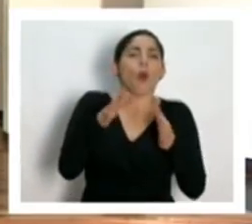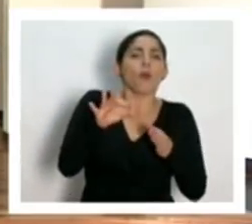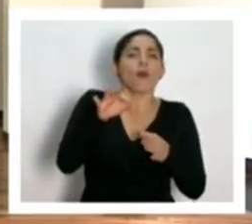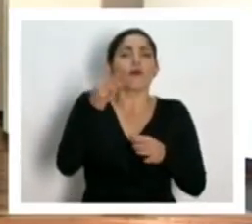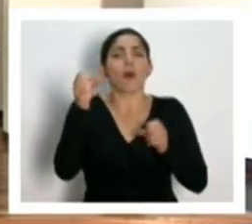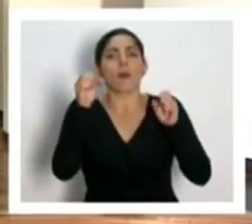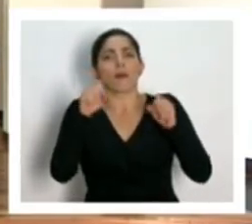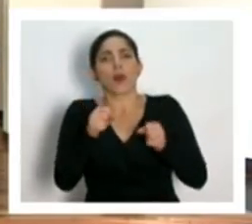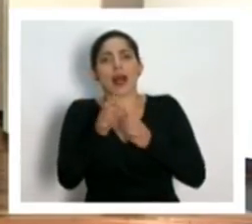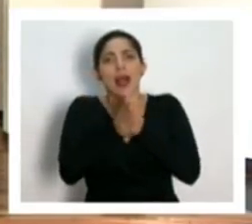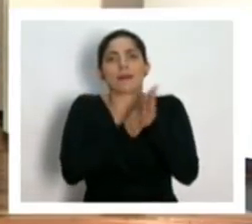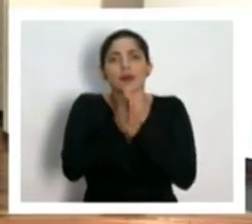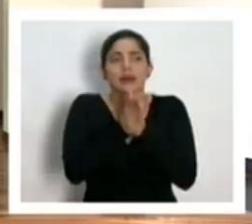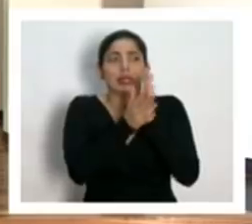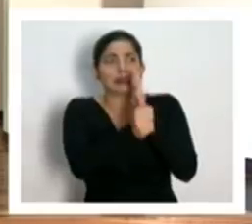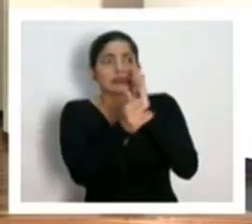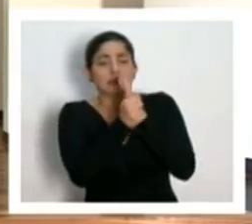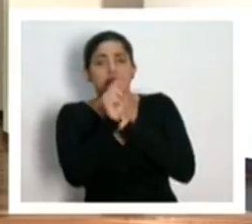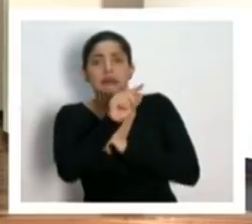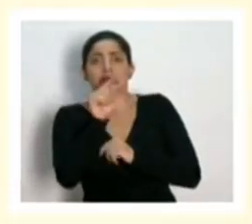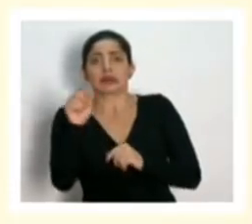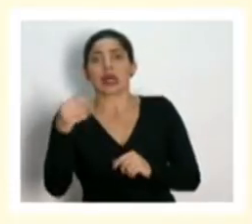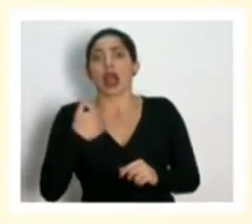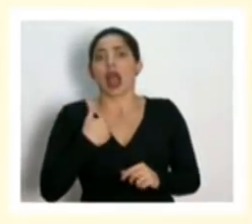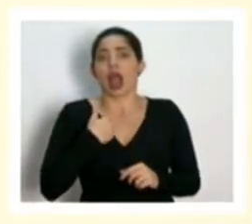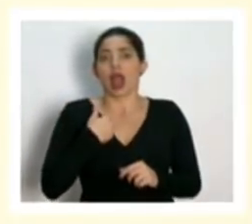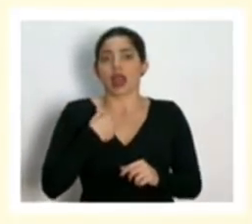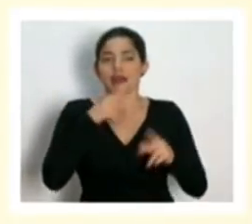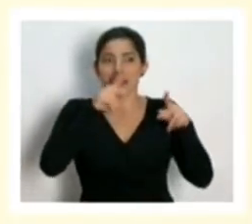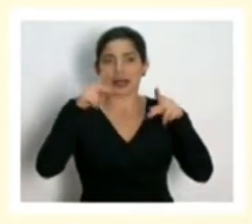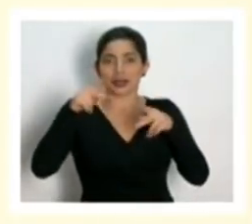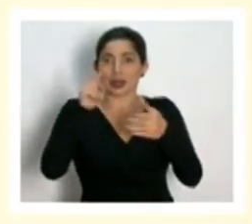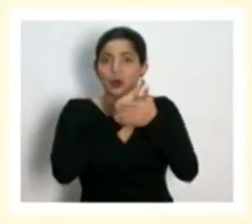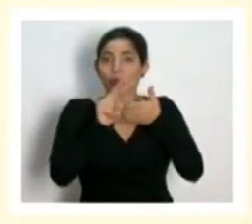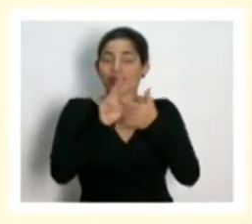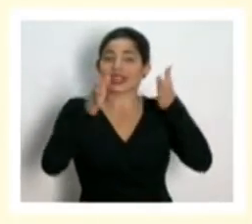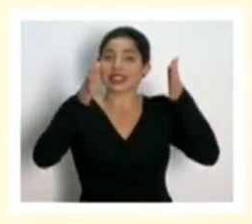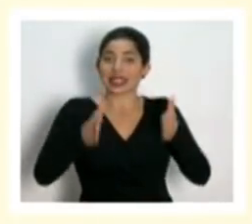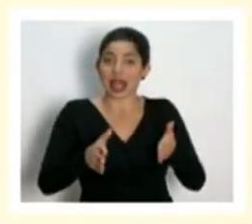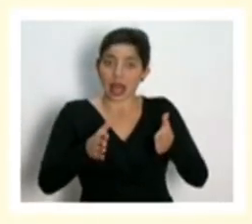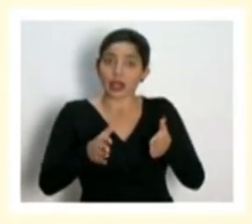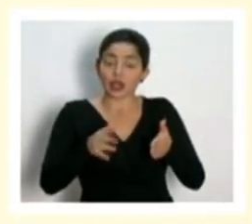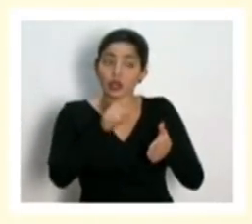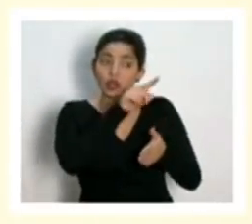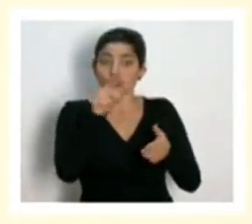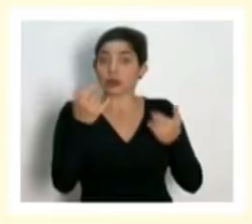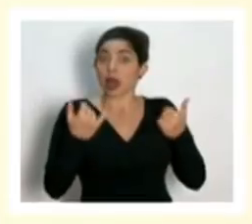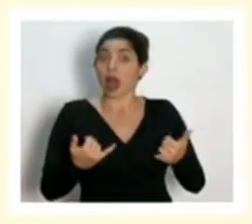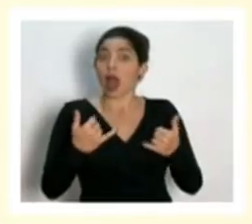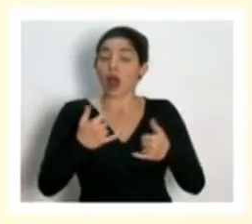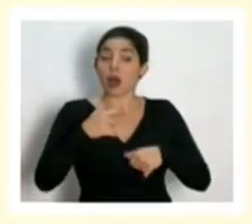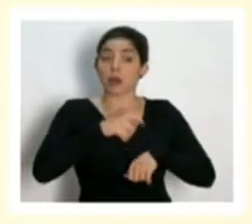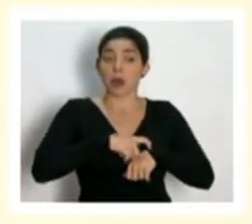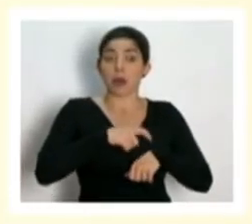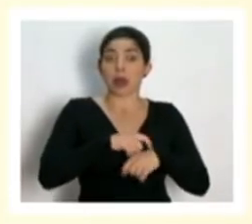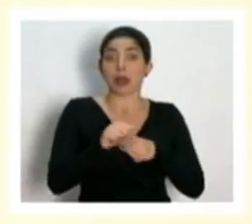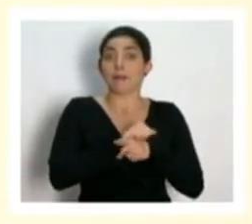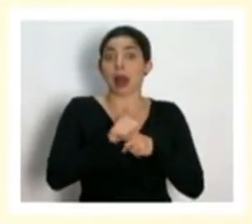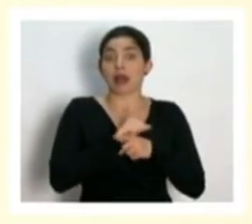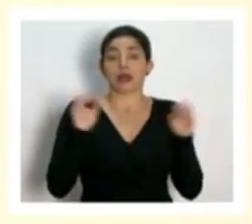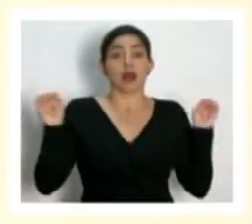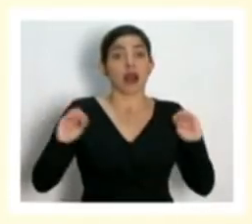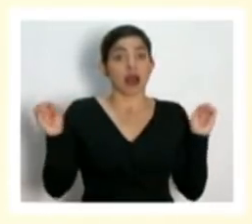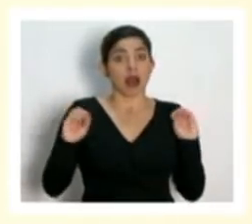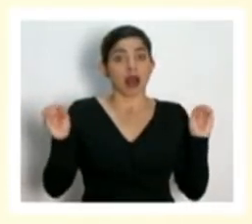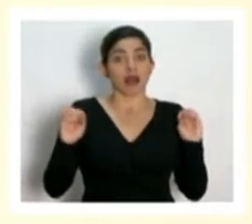toda esa capacidad de internos universitarios que en este momento no están haciendo sus prácticas